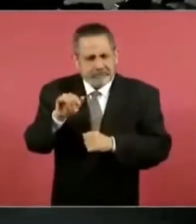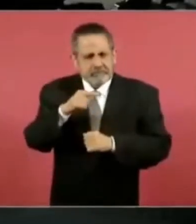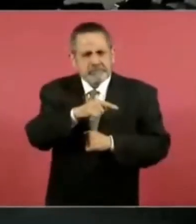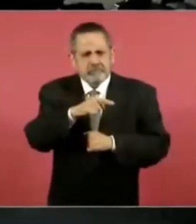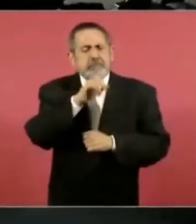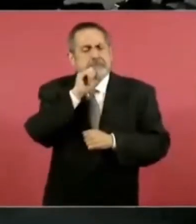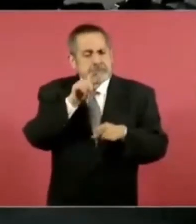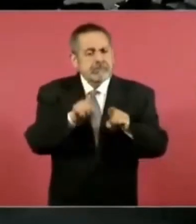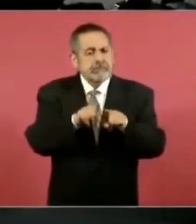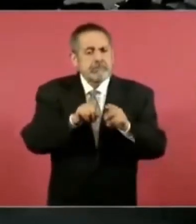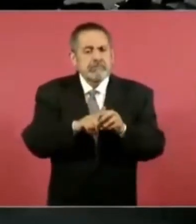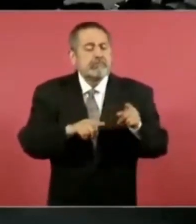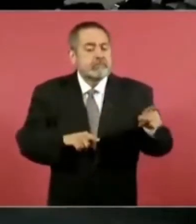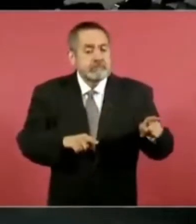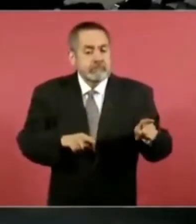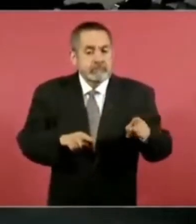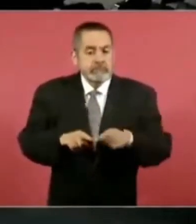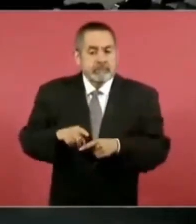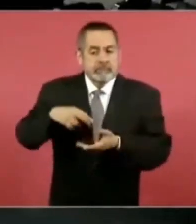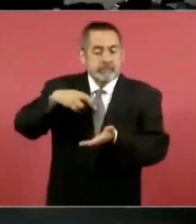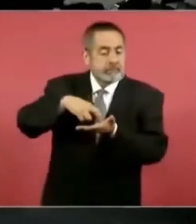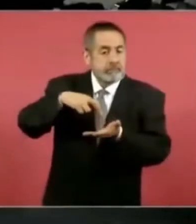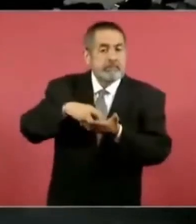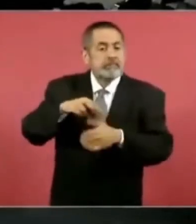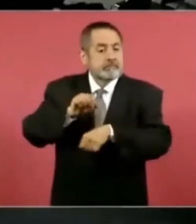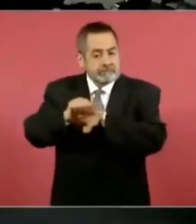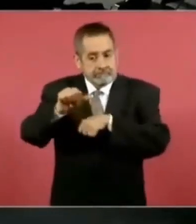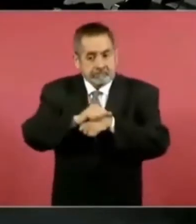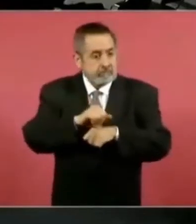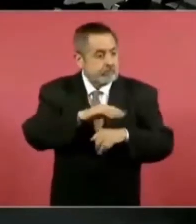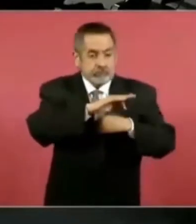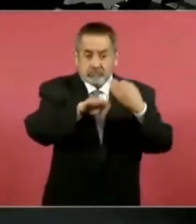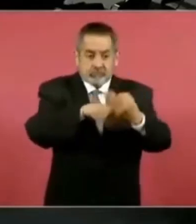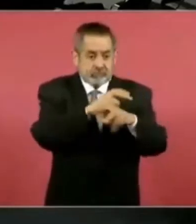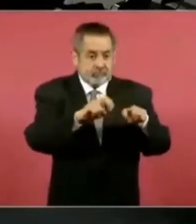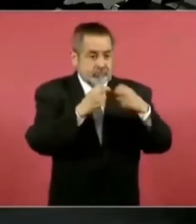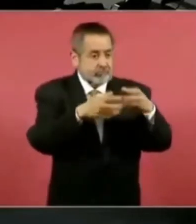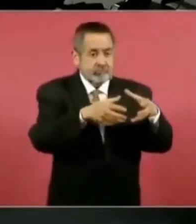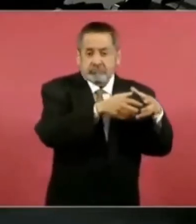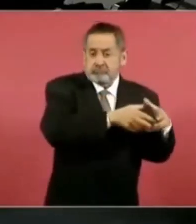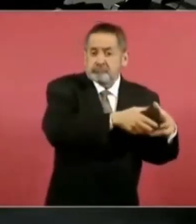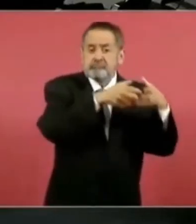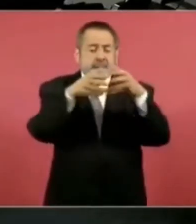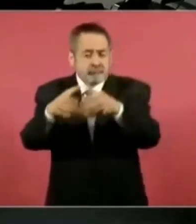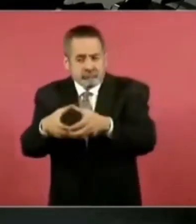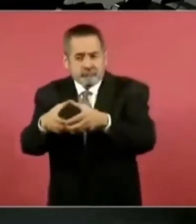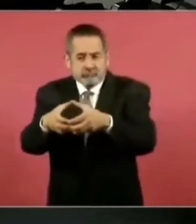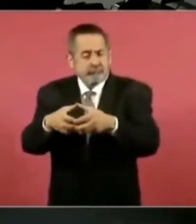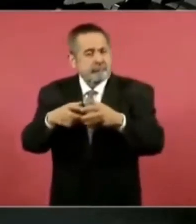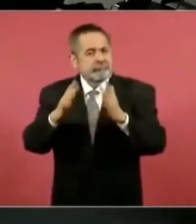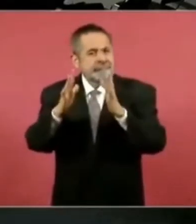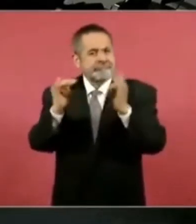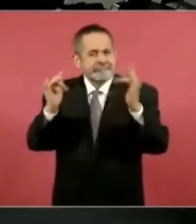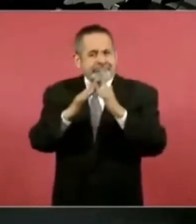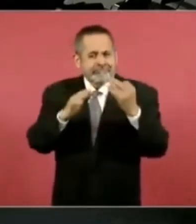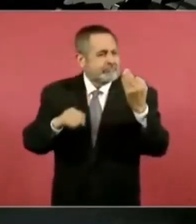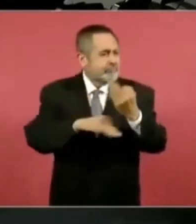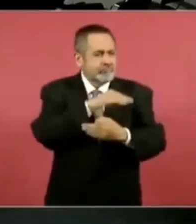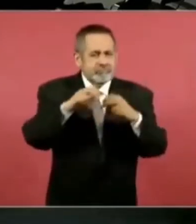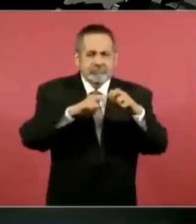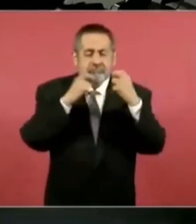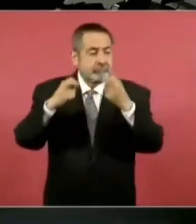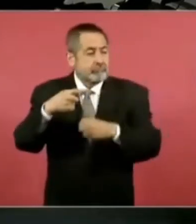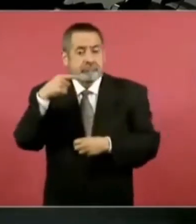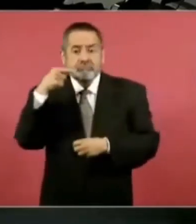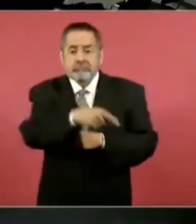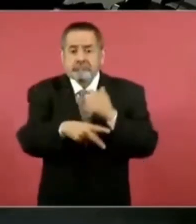también a Buenos Aires, donde todo el pleno se iba a Francia. Todo el pleno dejaban al instituto